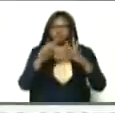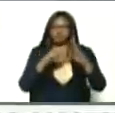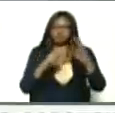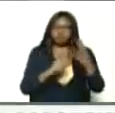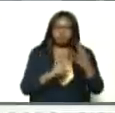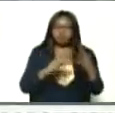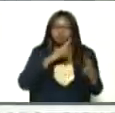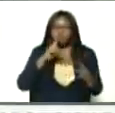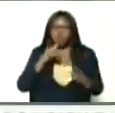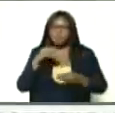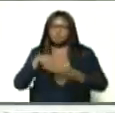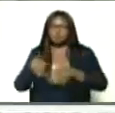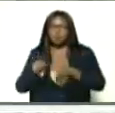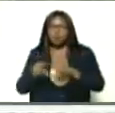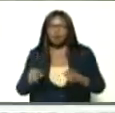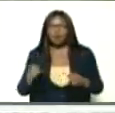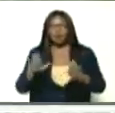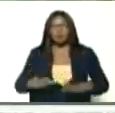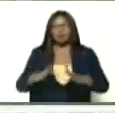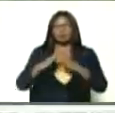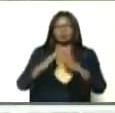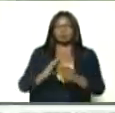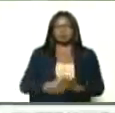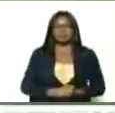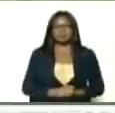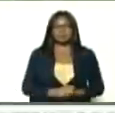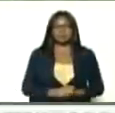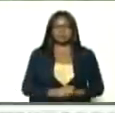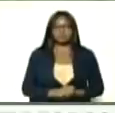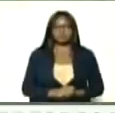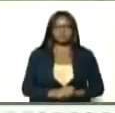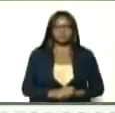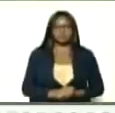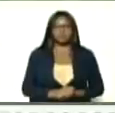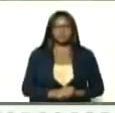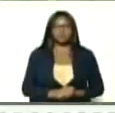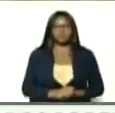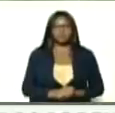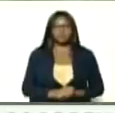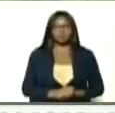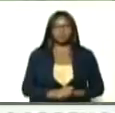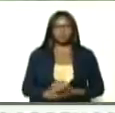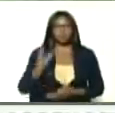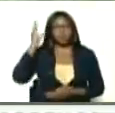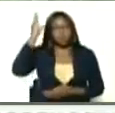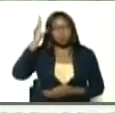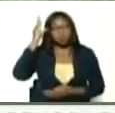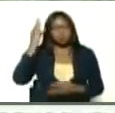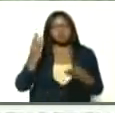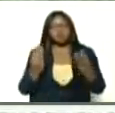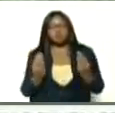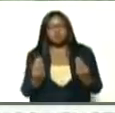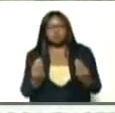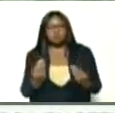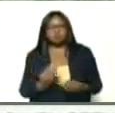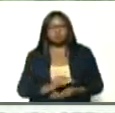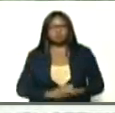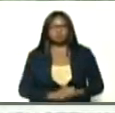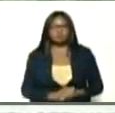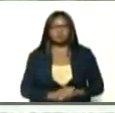de la cuarentena, cuarentena radical, consciente, porque nosotros